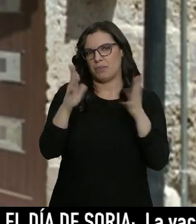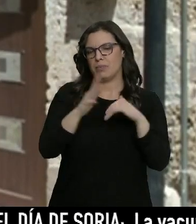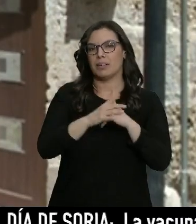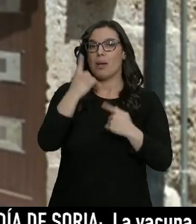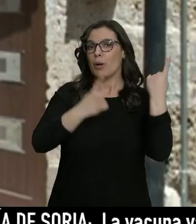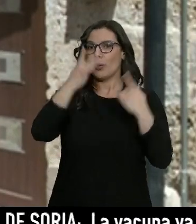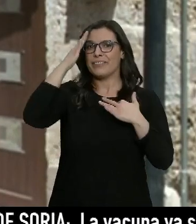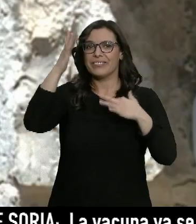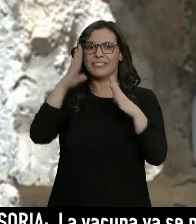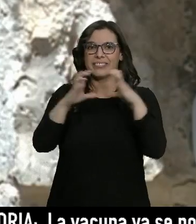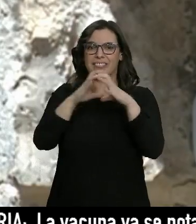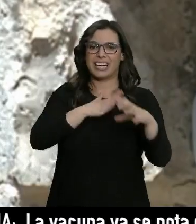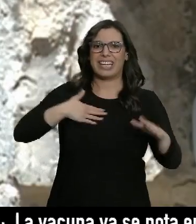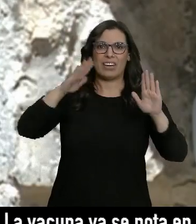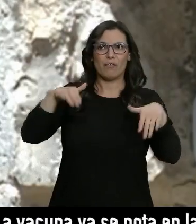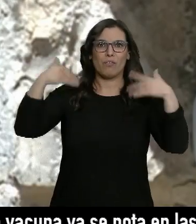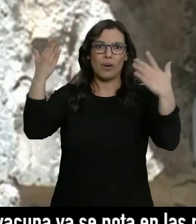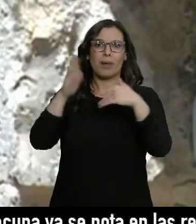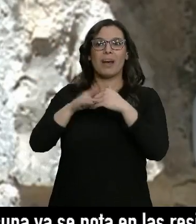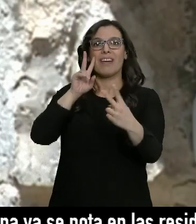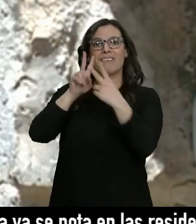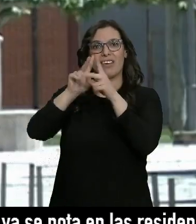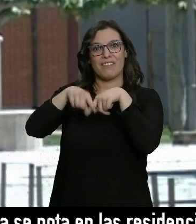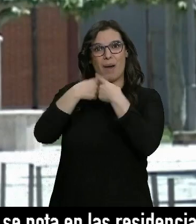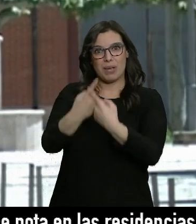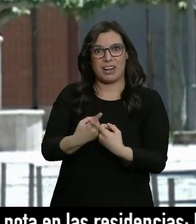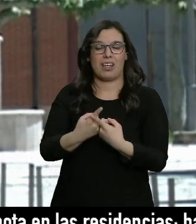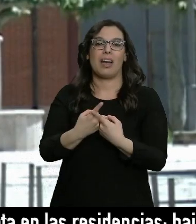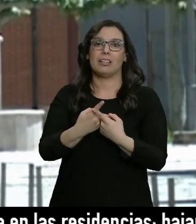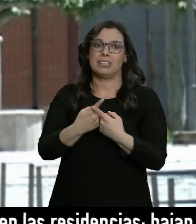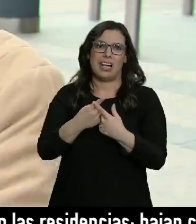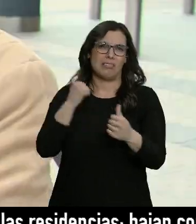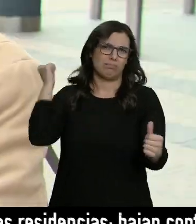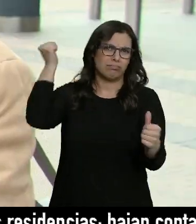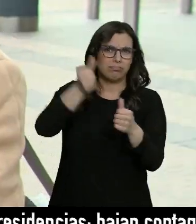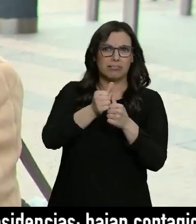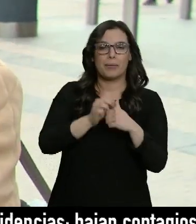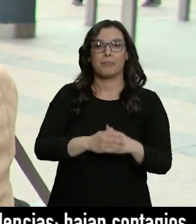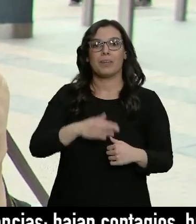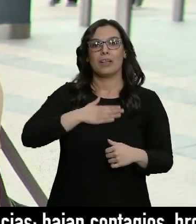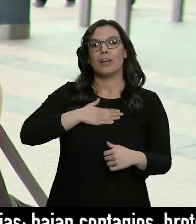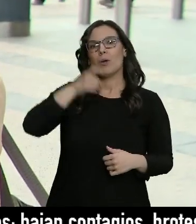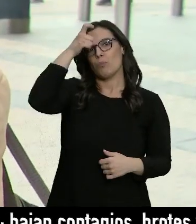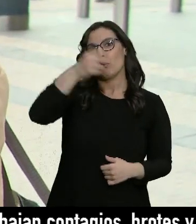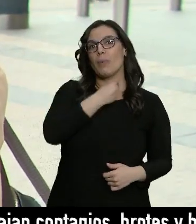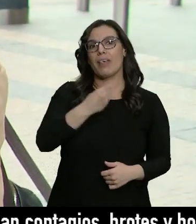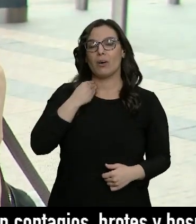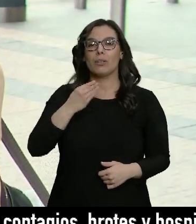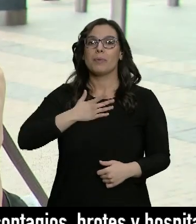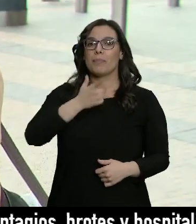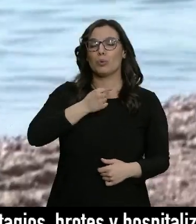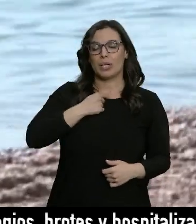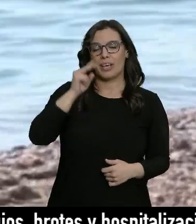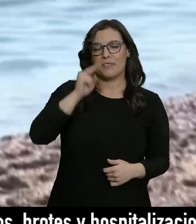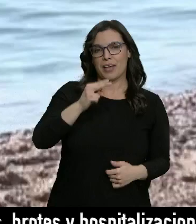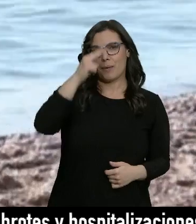esperanzas de poder salir de la región para encontrarse con sus seres queridos. Llevan esperándolo mucho tiempo. Tengo casa en un pueblo de Badajoz, entonces me gustaría ir a